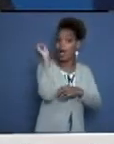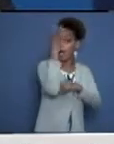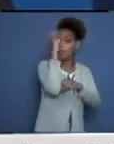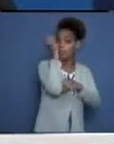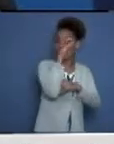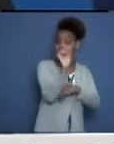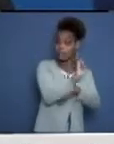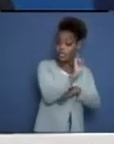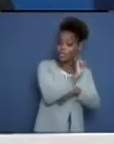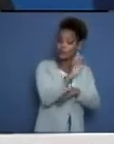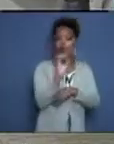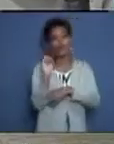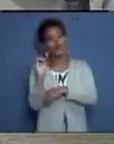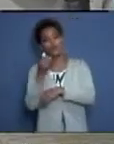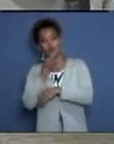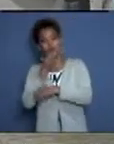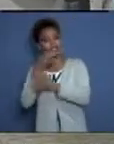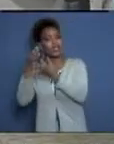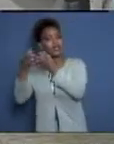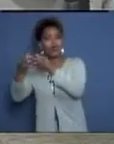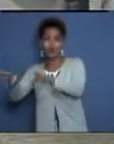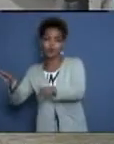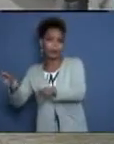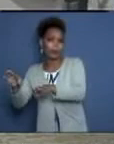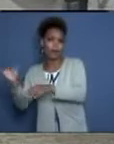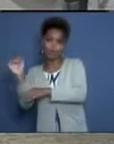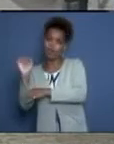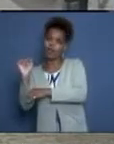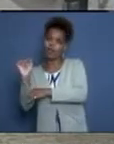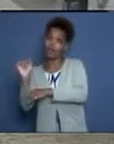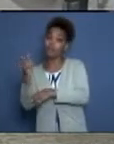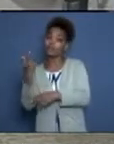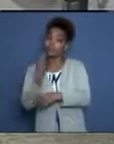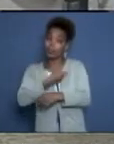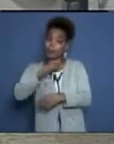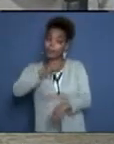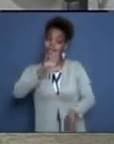en un transporte ordinario. Esa es la ruta crítica